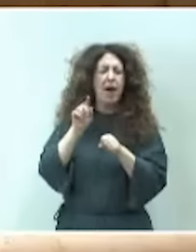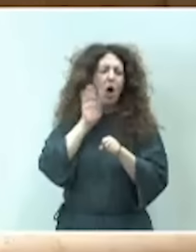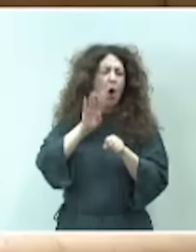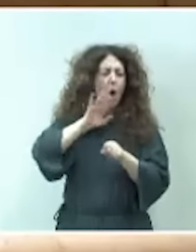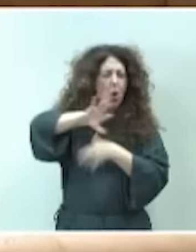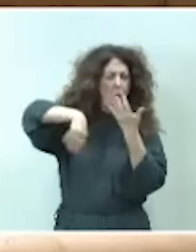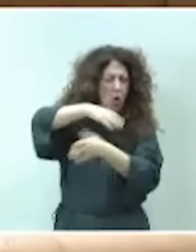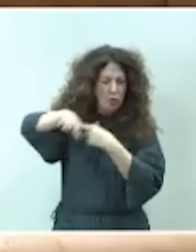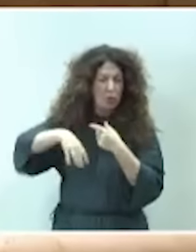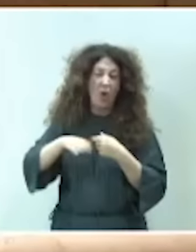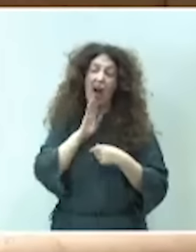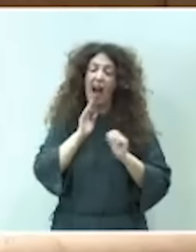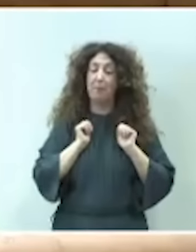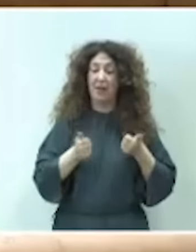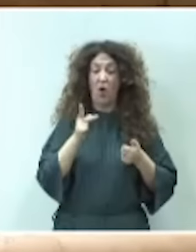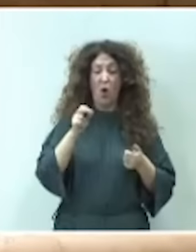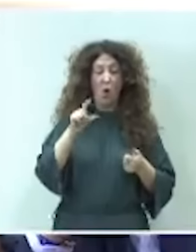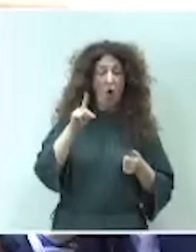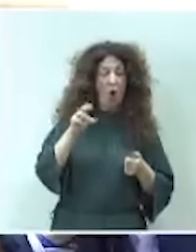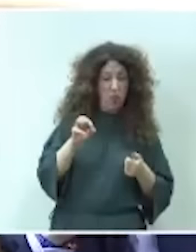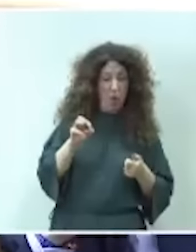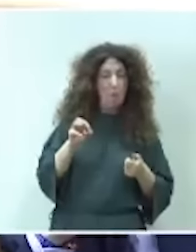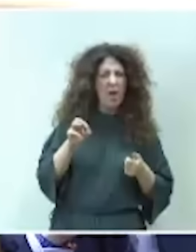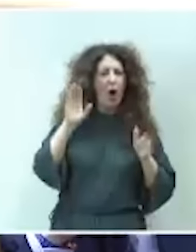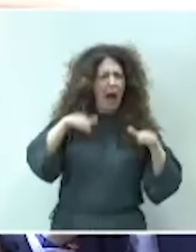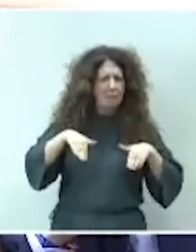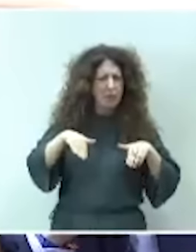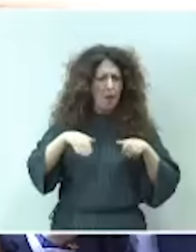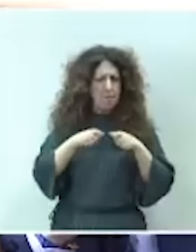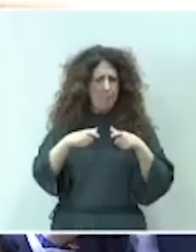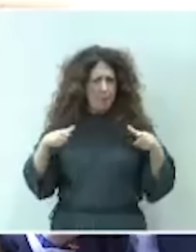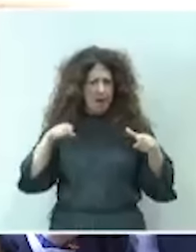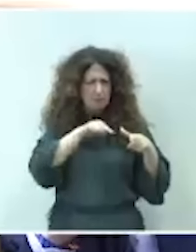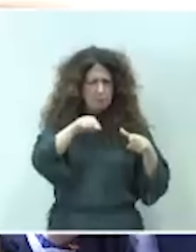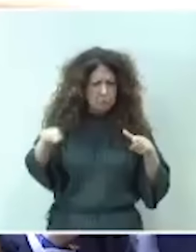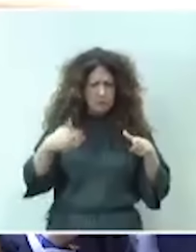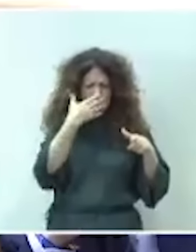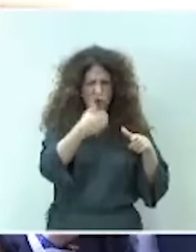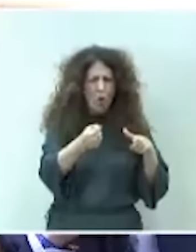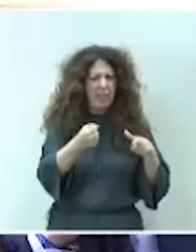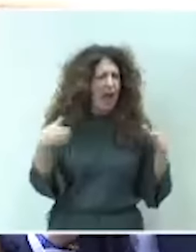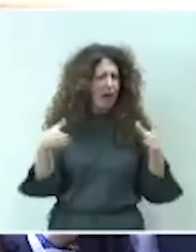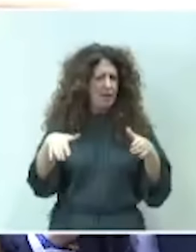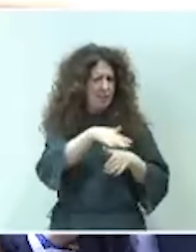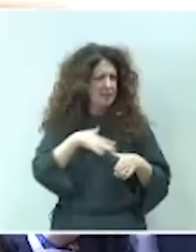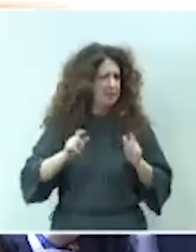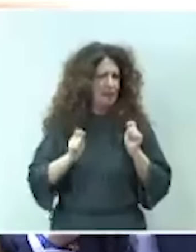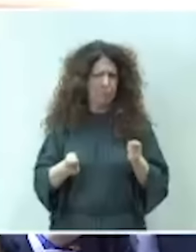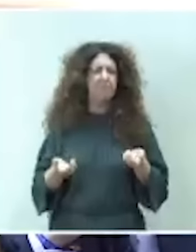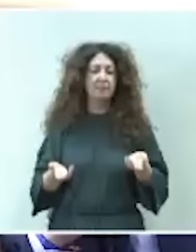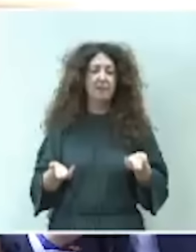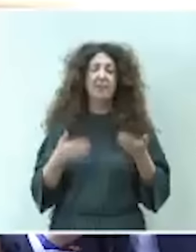del Gobierno y se ha convertido en el caso socialista. Pero, señor ministro, a pesar de todo este entretenimiento, usted